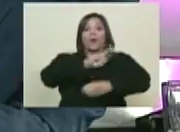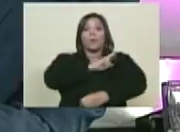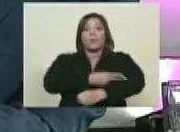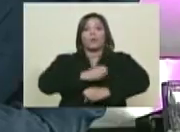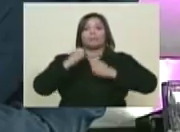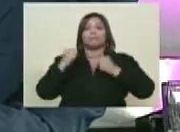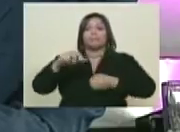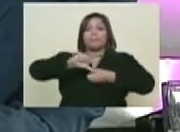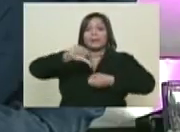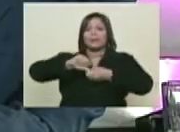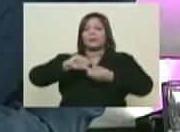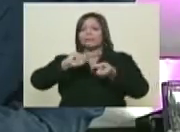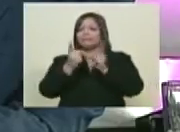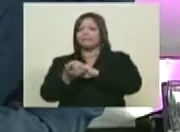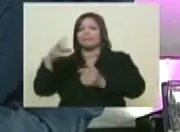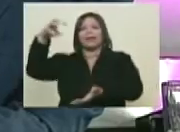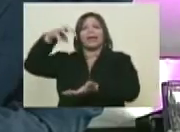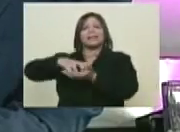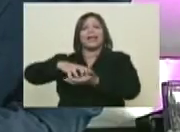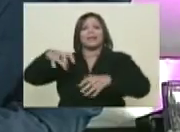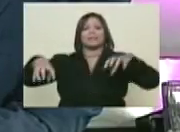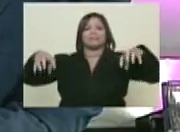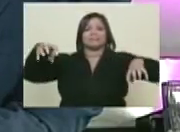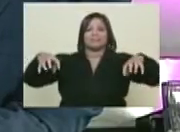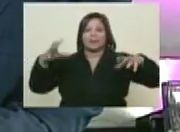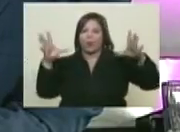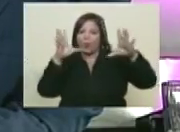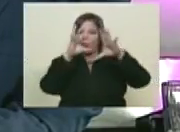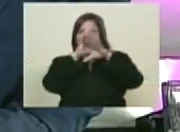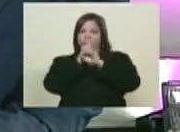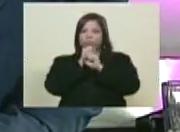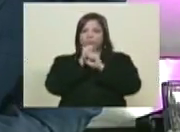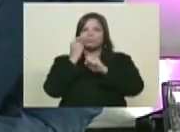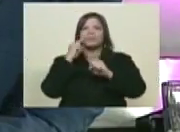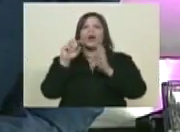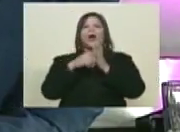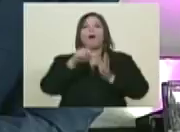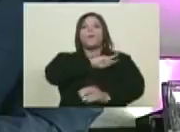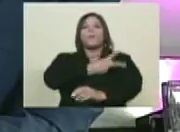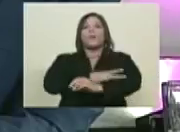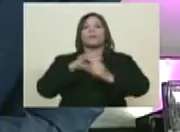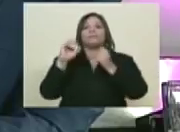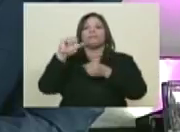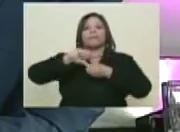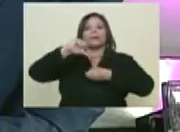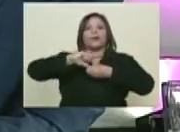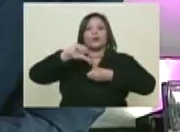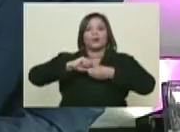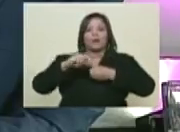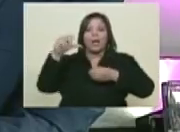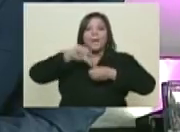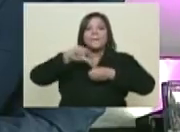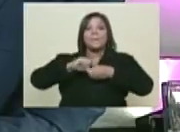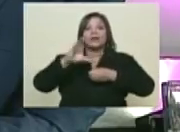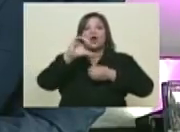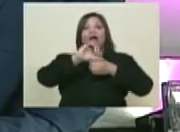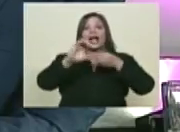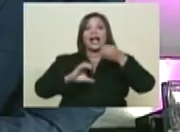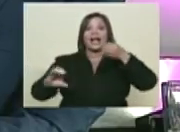PDVSA versus poder del Estado. El oculto poder petrolero. Y Petro Caribe, la